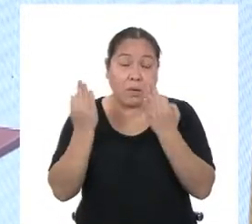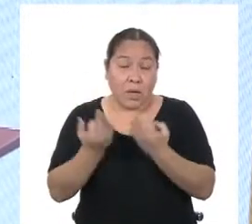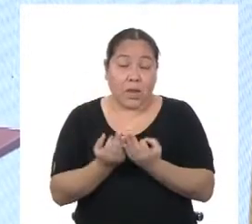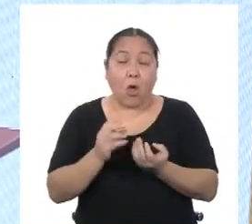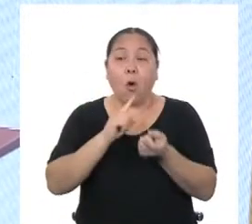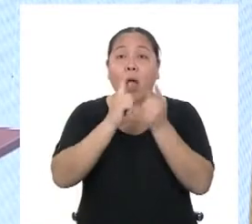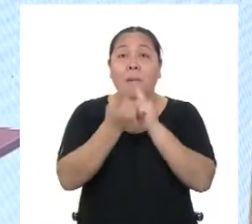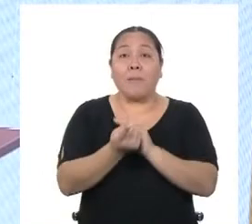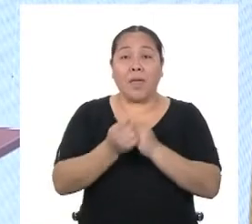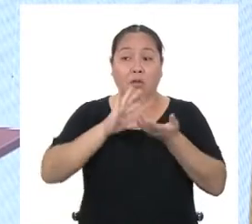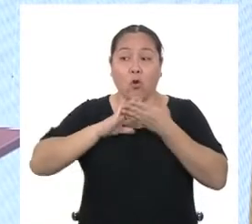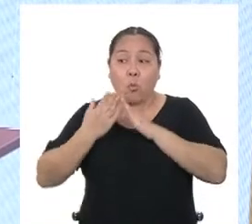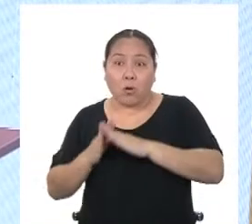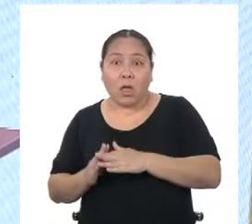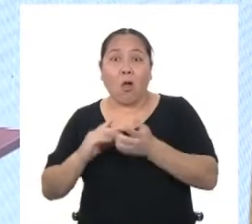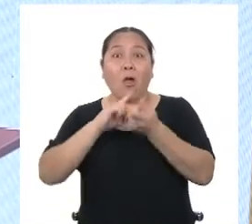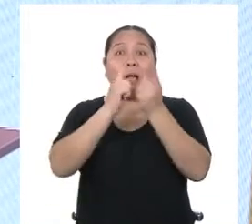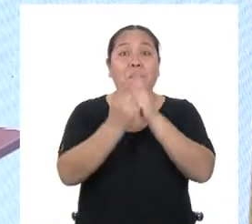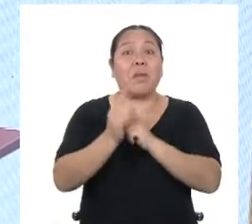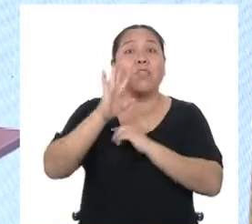tenemos que proponer y hacer.